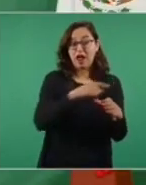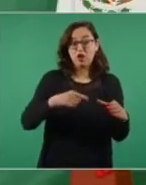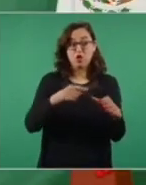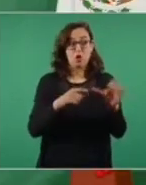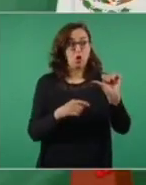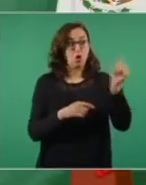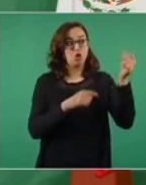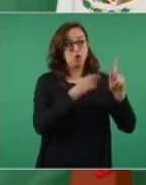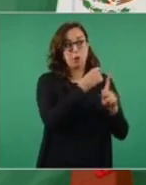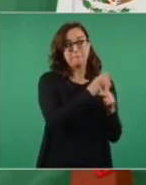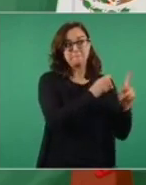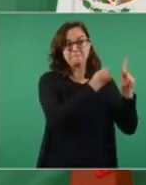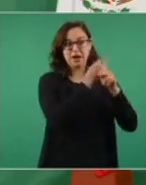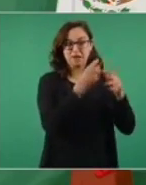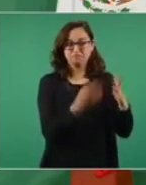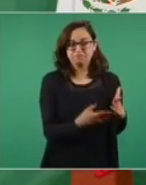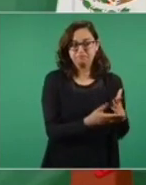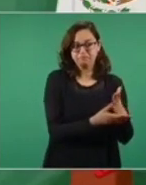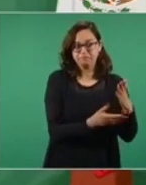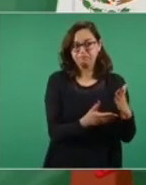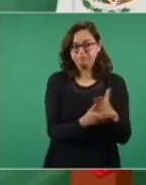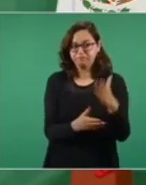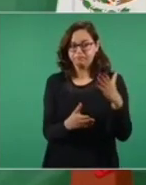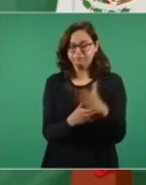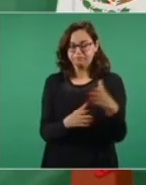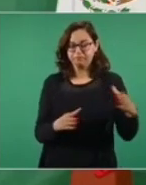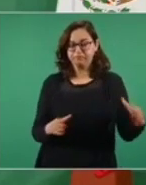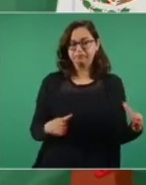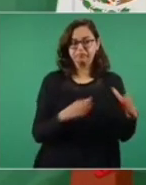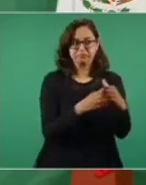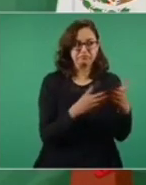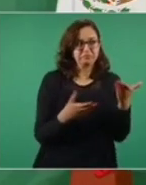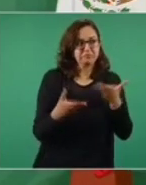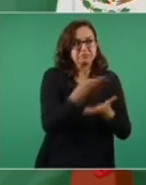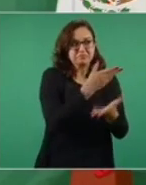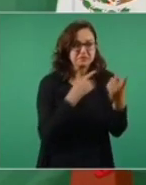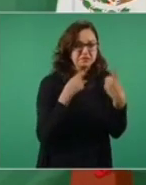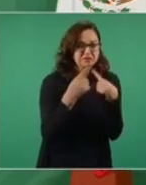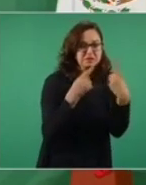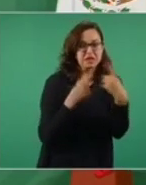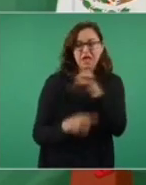trajo al dictador Castro a gobernar Chile durante un mes falso